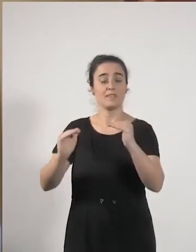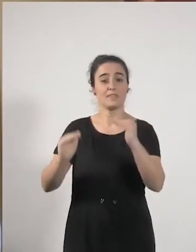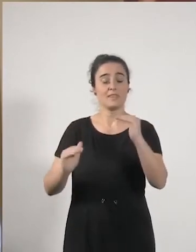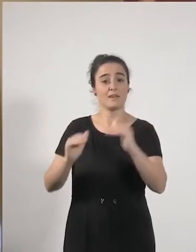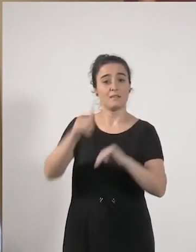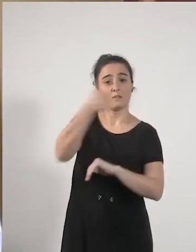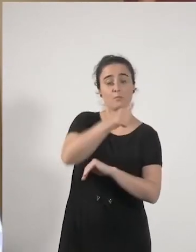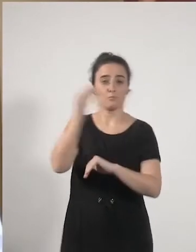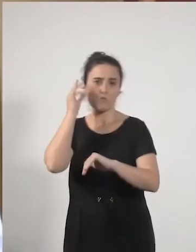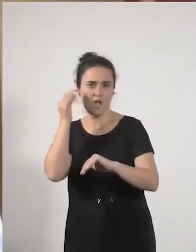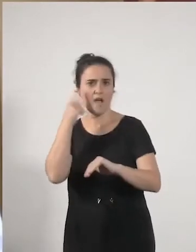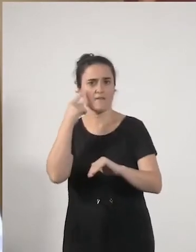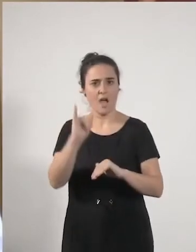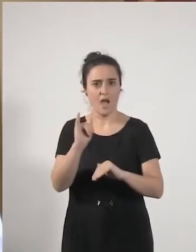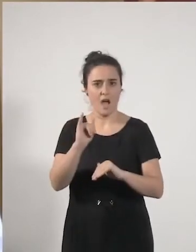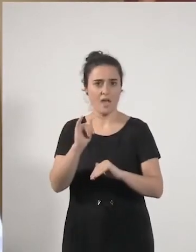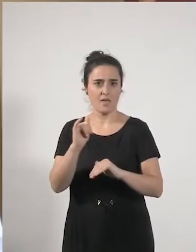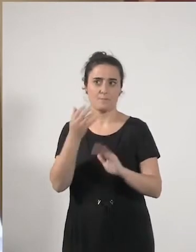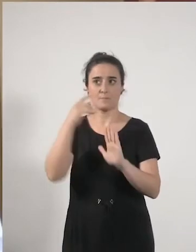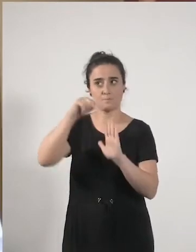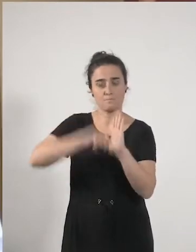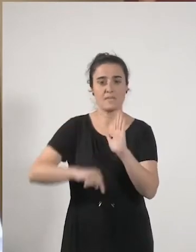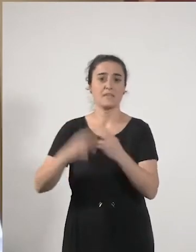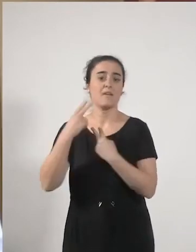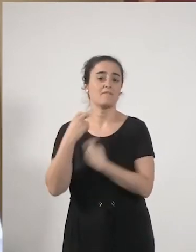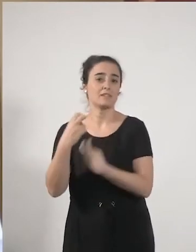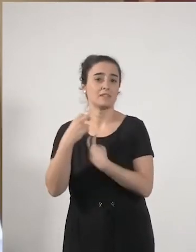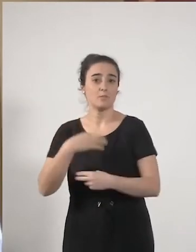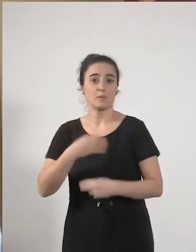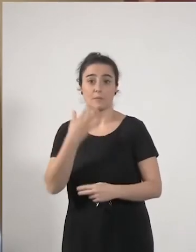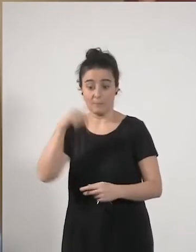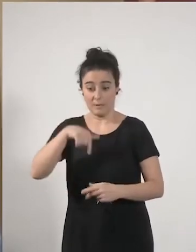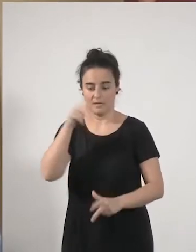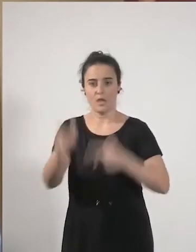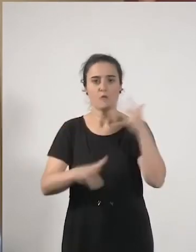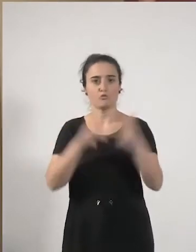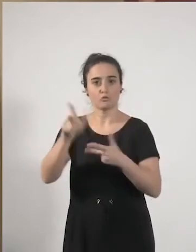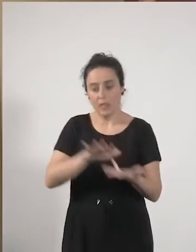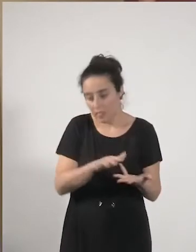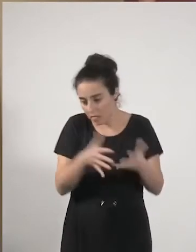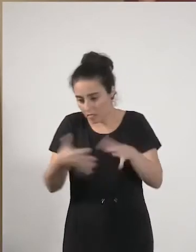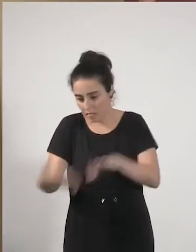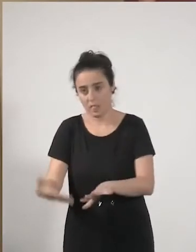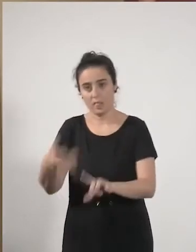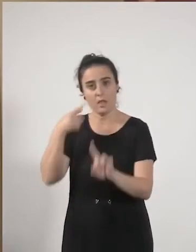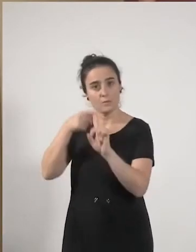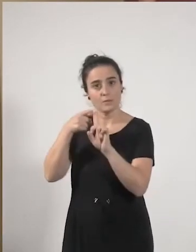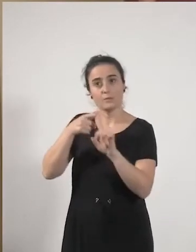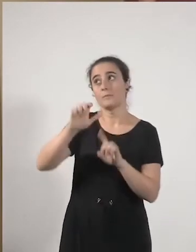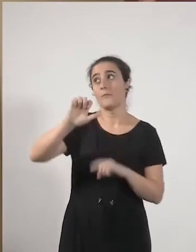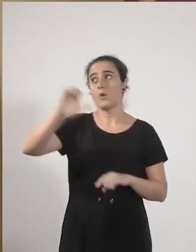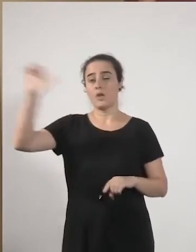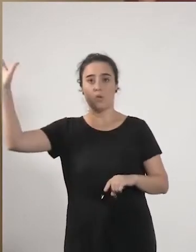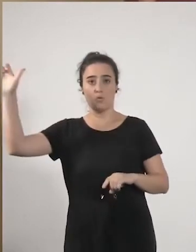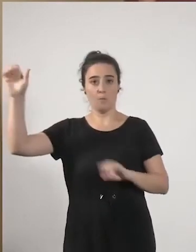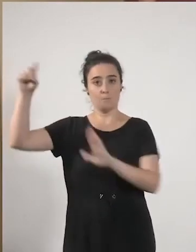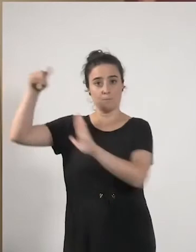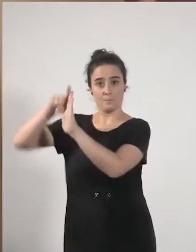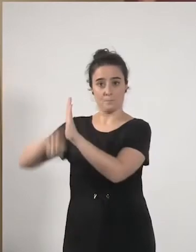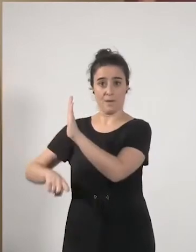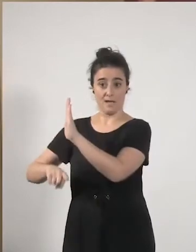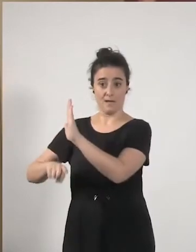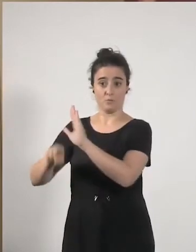que medidas fiscales podrían ponerse en marcha en Euskadi para implantar las directrices europeas de la resolución del